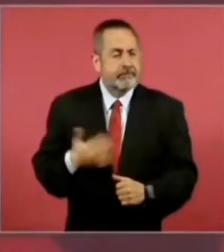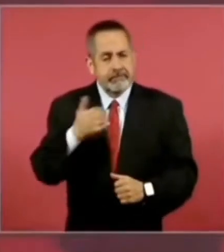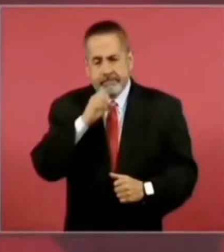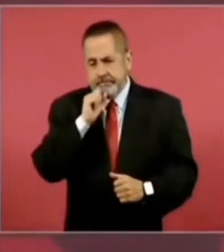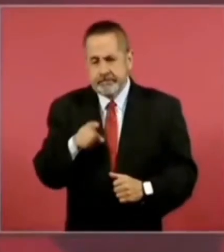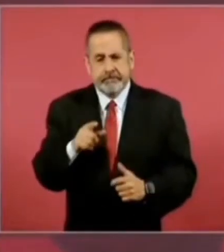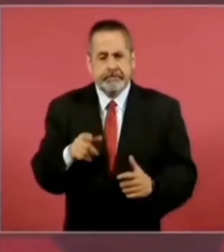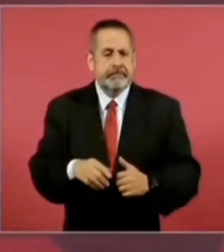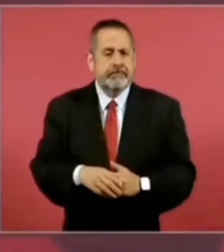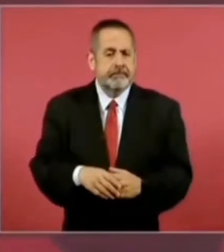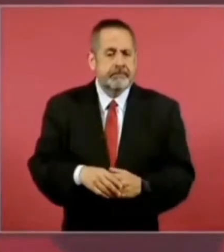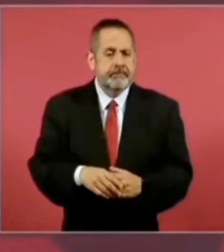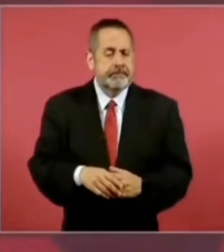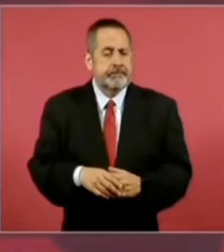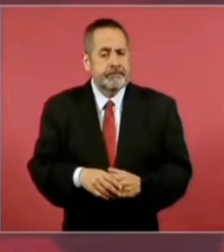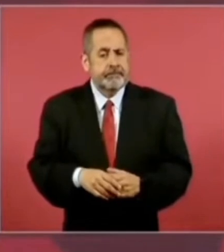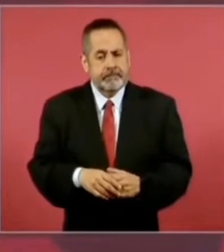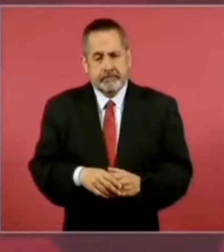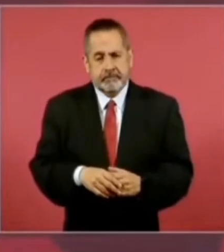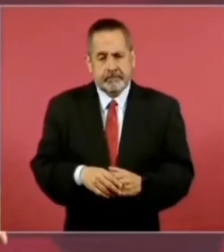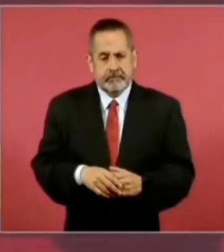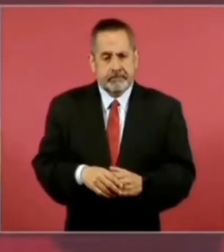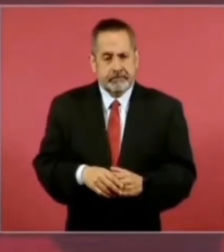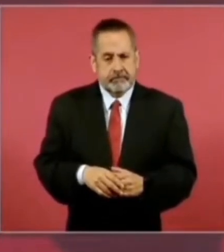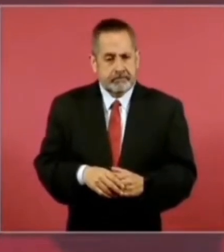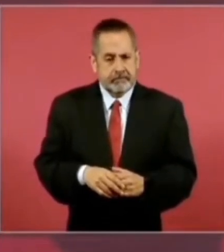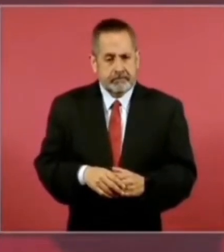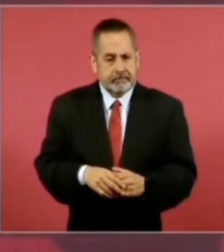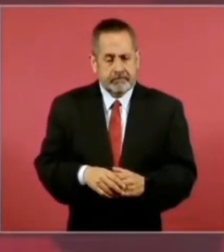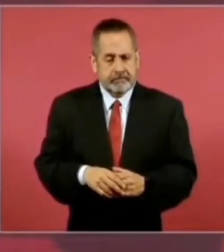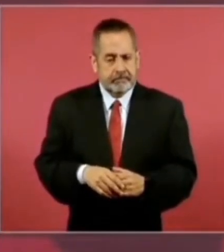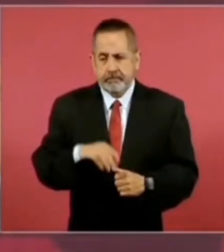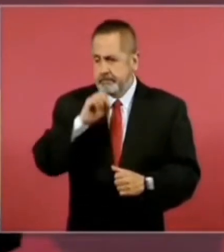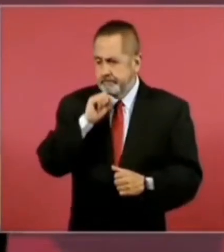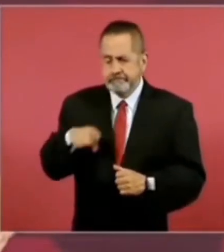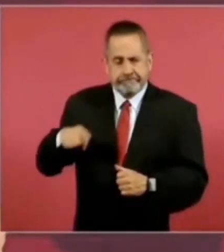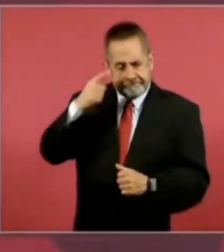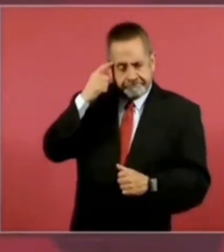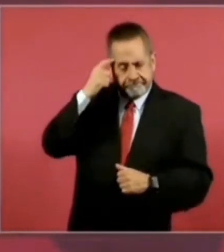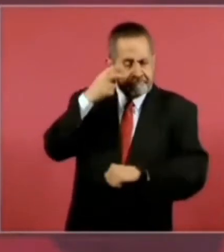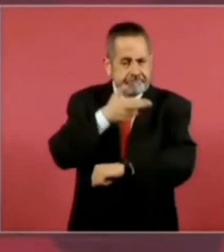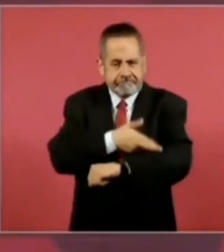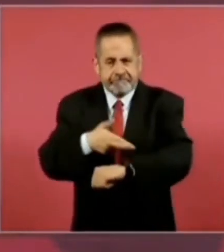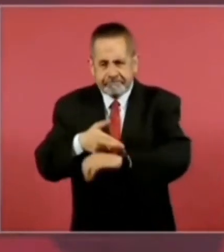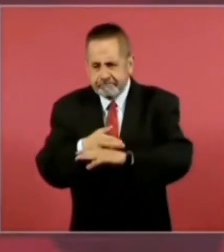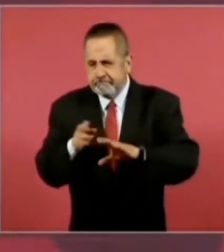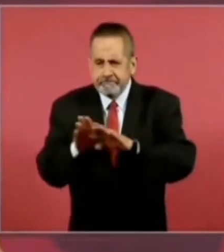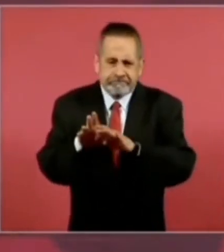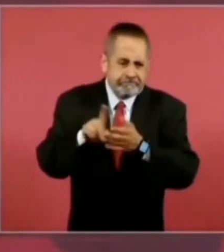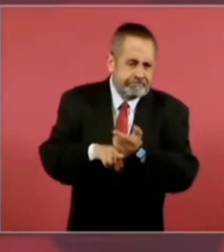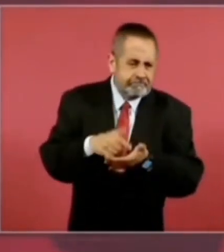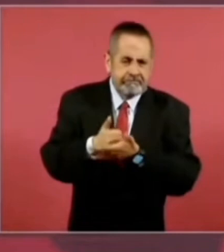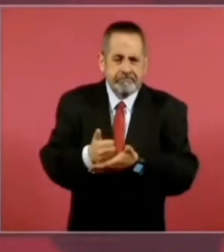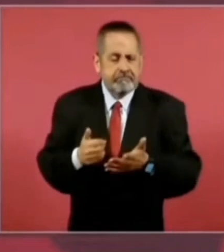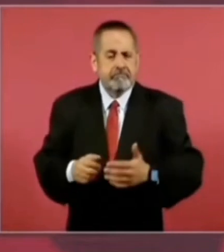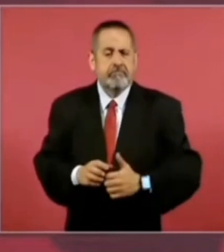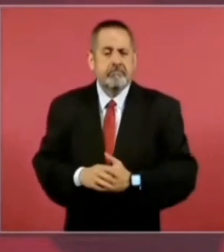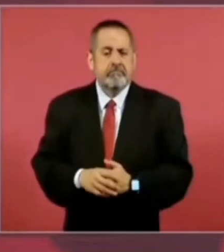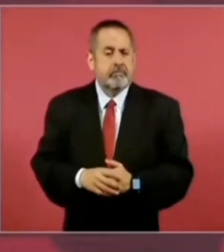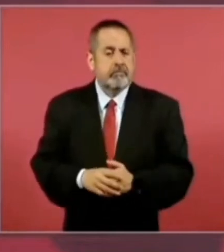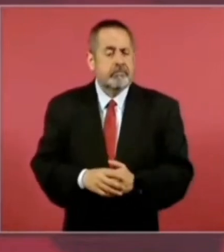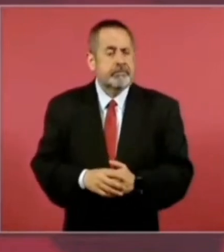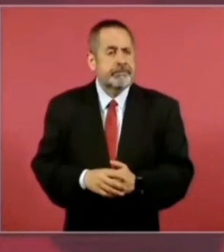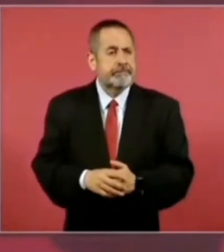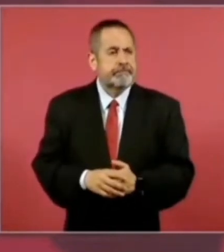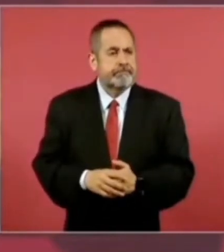también buscar arreglos con